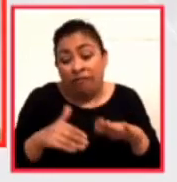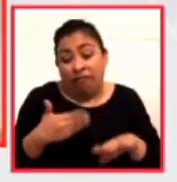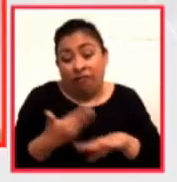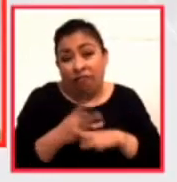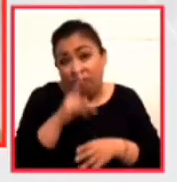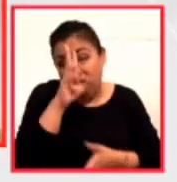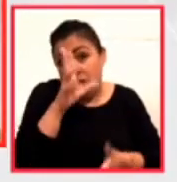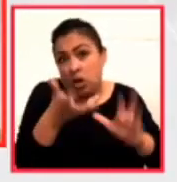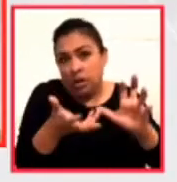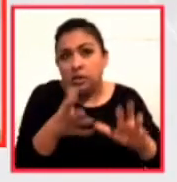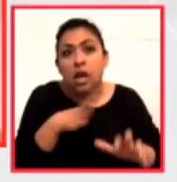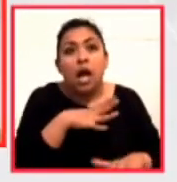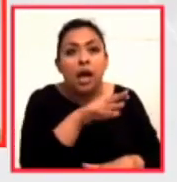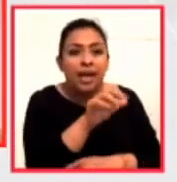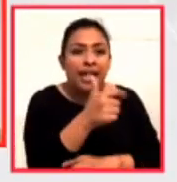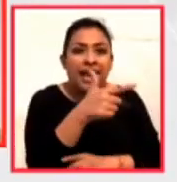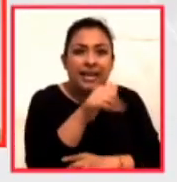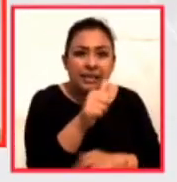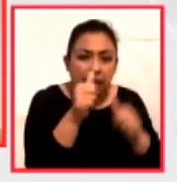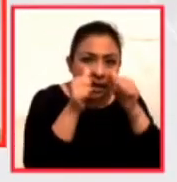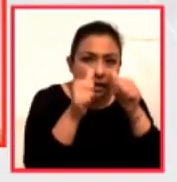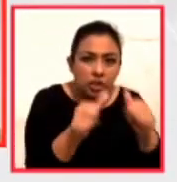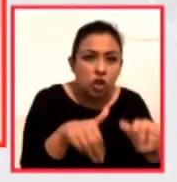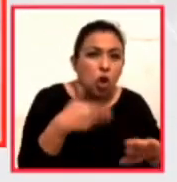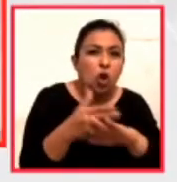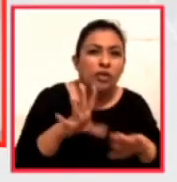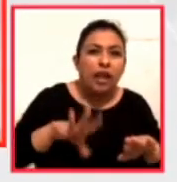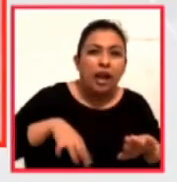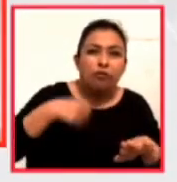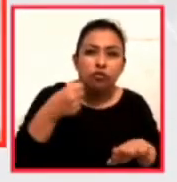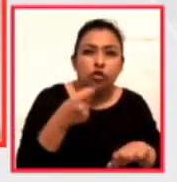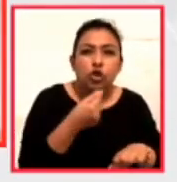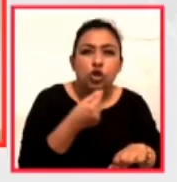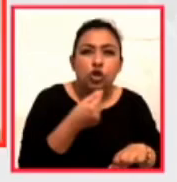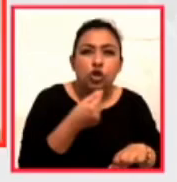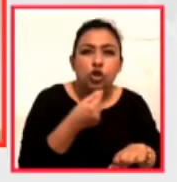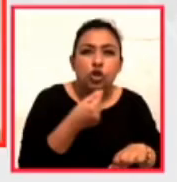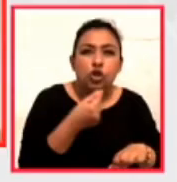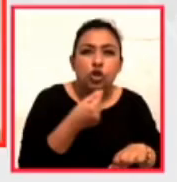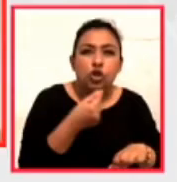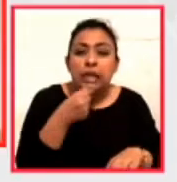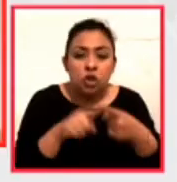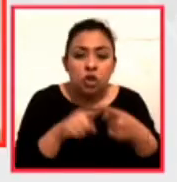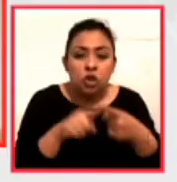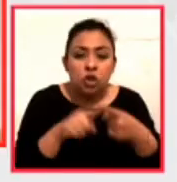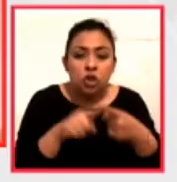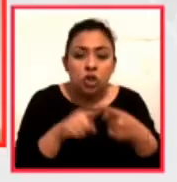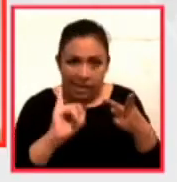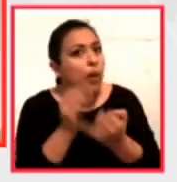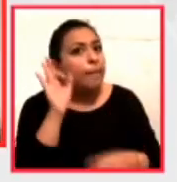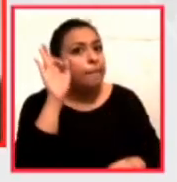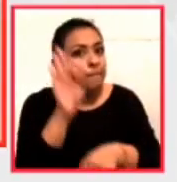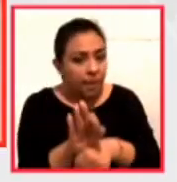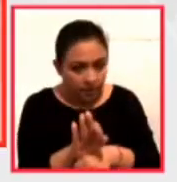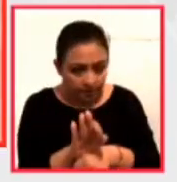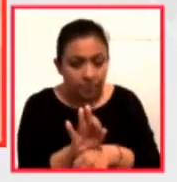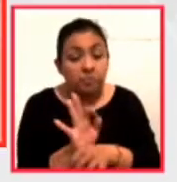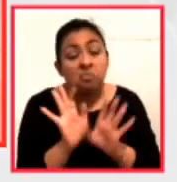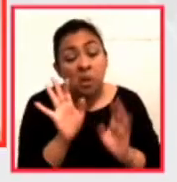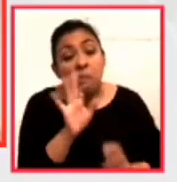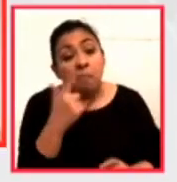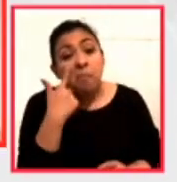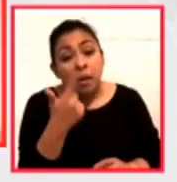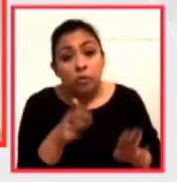Está la Agencia de Atención en contra del abuso infantil y el FBI también está en estos temas. Se podría ver una